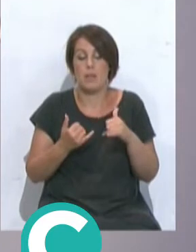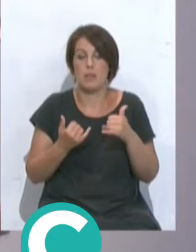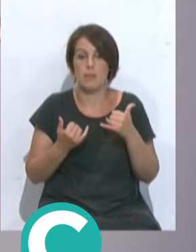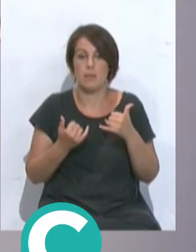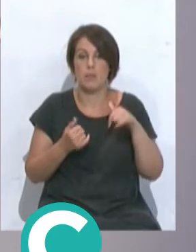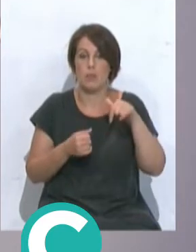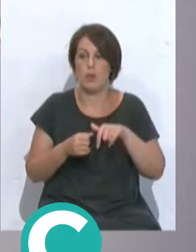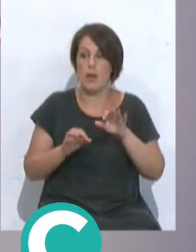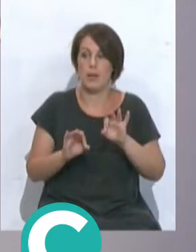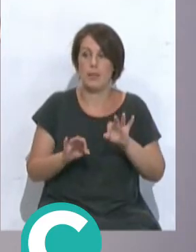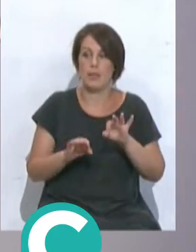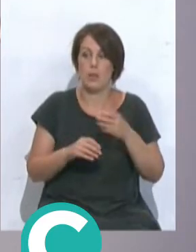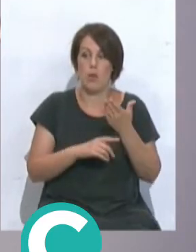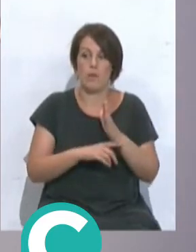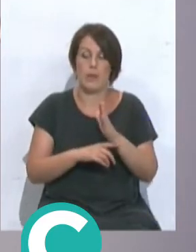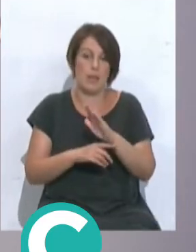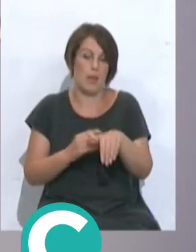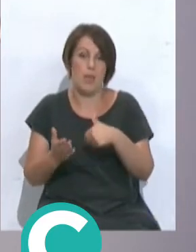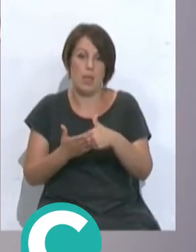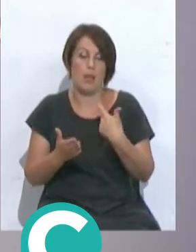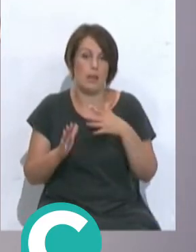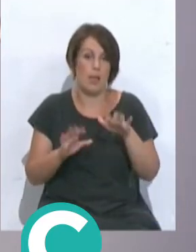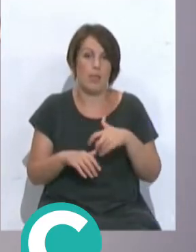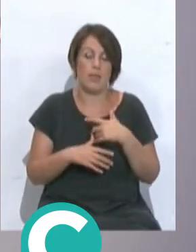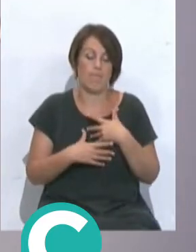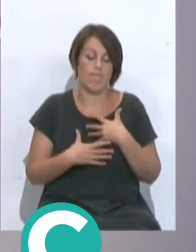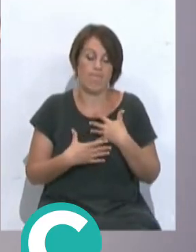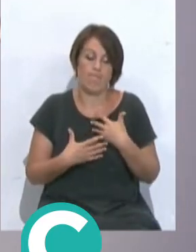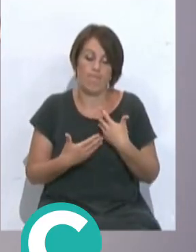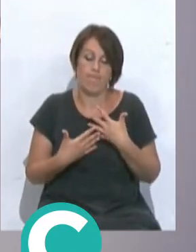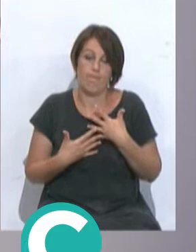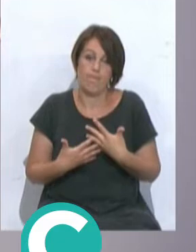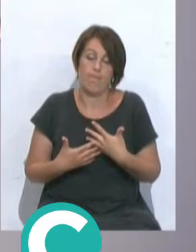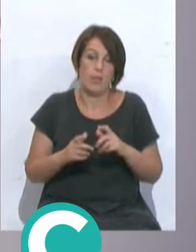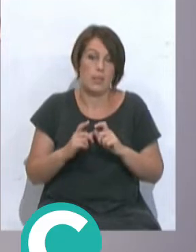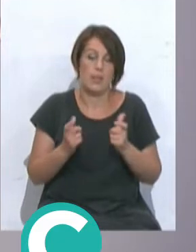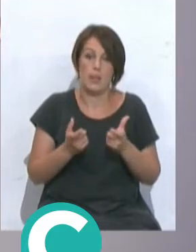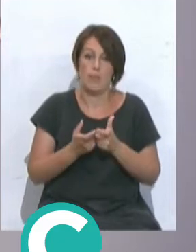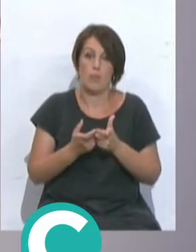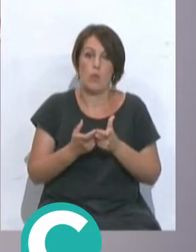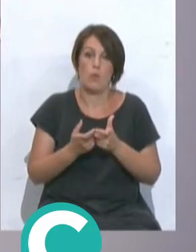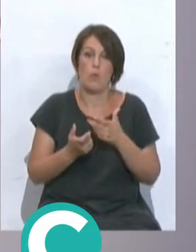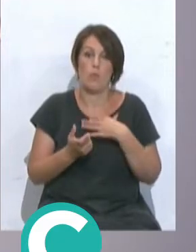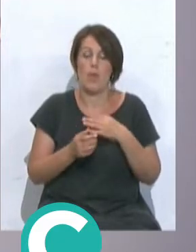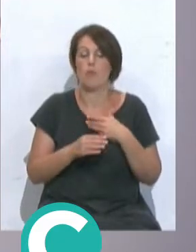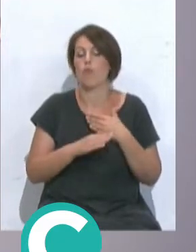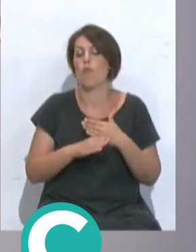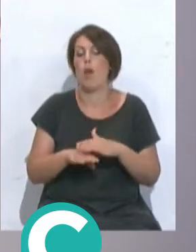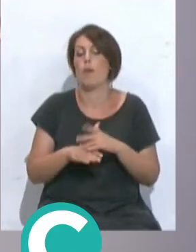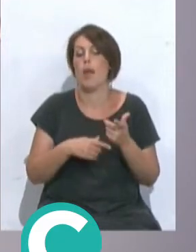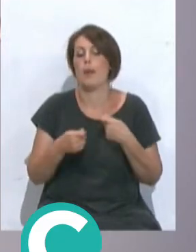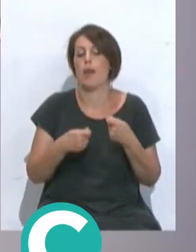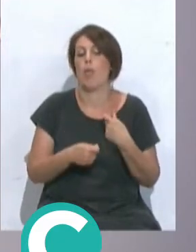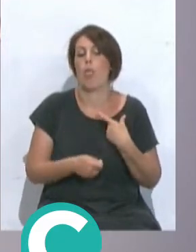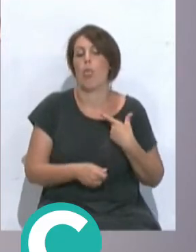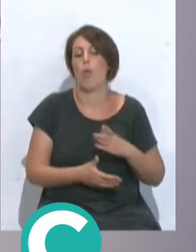es la oferta y la demanda, el Cádiz, por desgracia, normalmente no es de los equipos con los que puede ir más sobrado a ese mercado